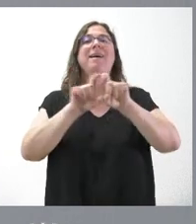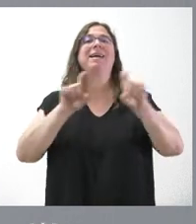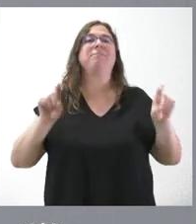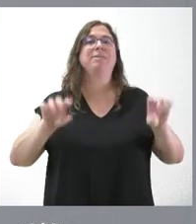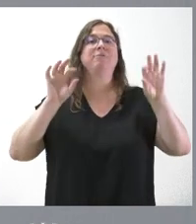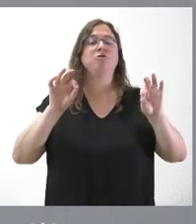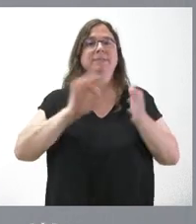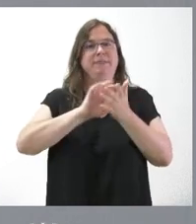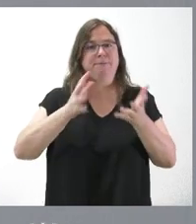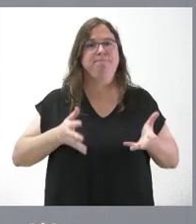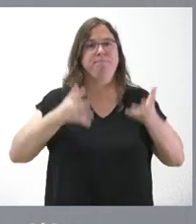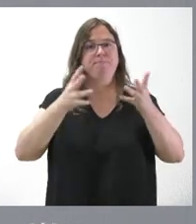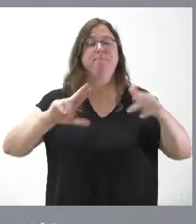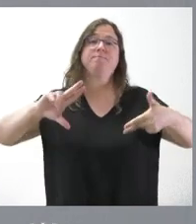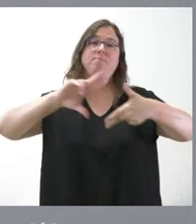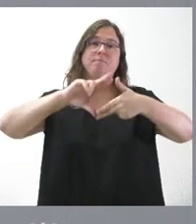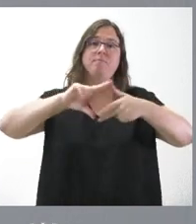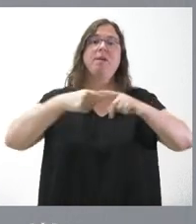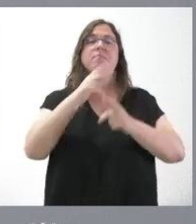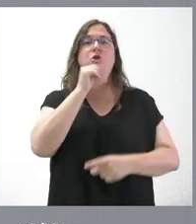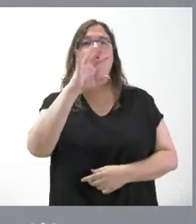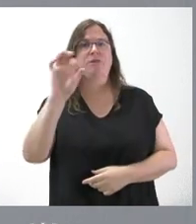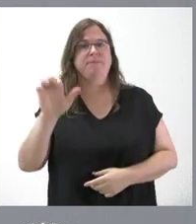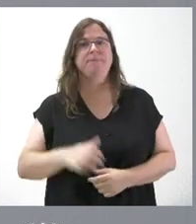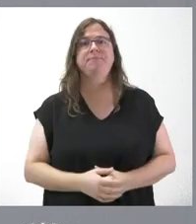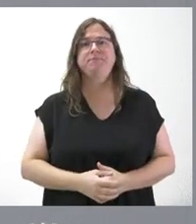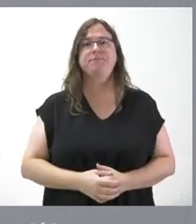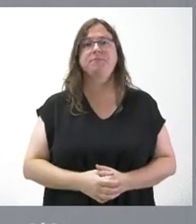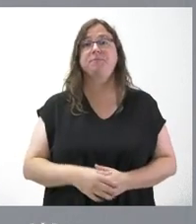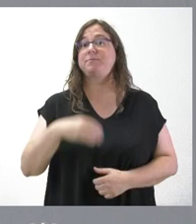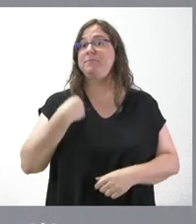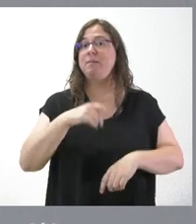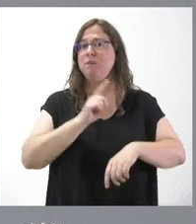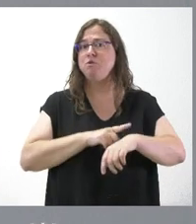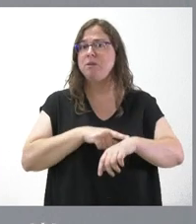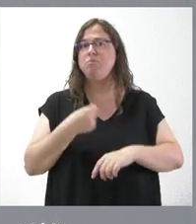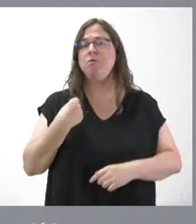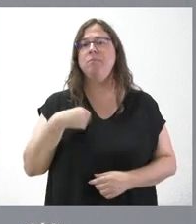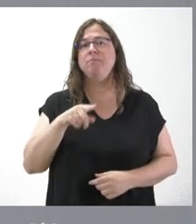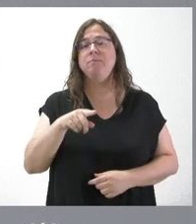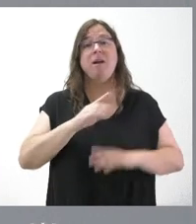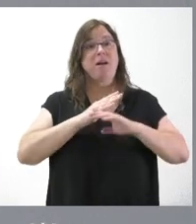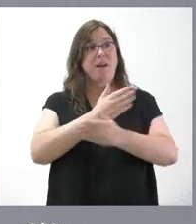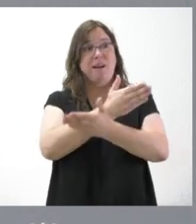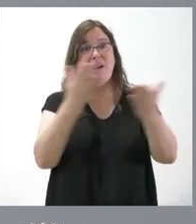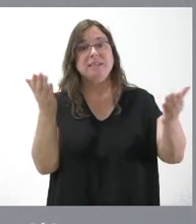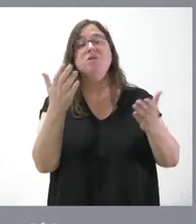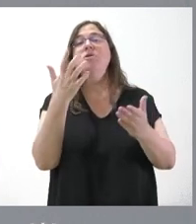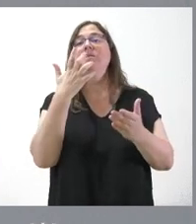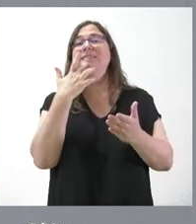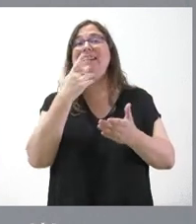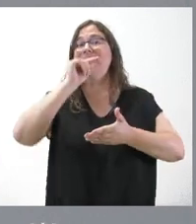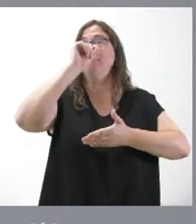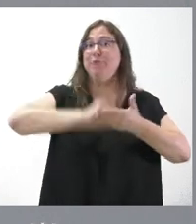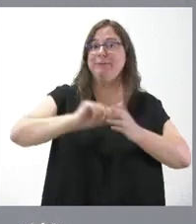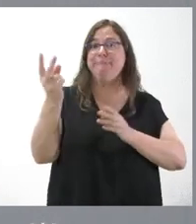que van a prestar este servicio, que son Renault y Horse. Y, a su vez, pues el resto que no sean finalmente contratados por